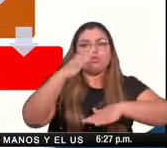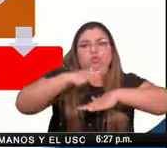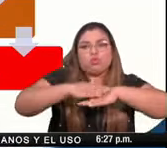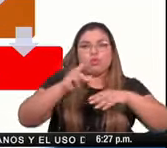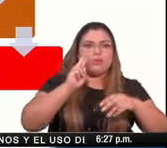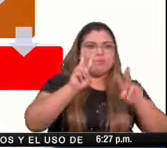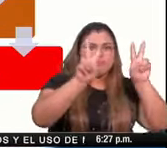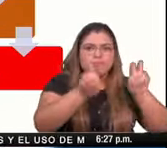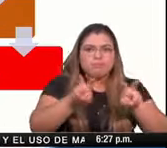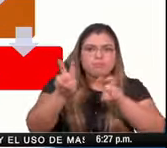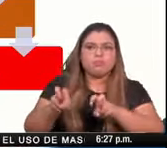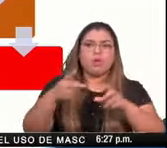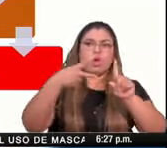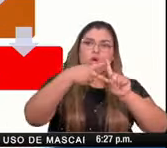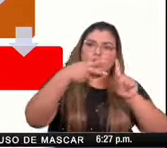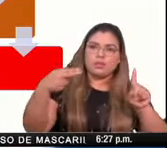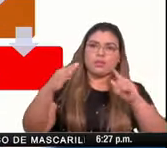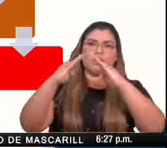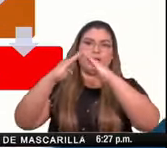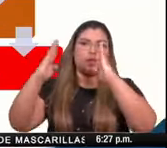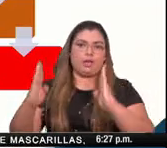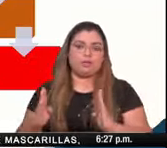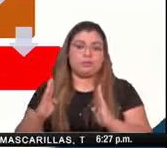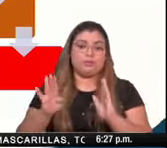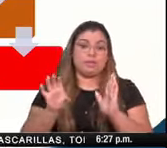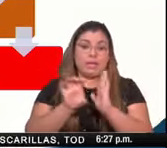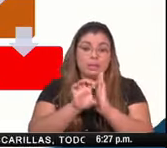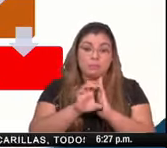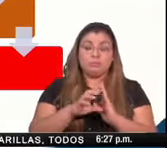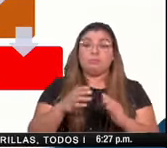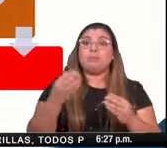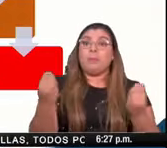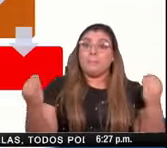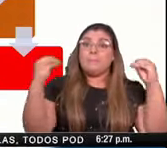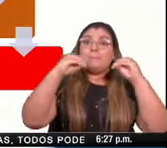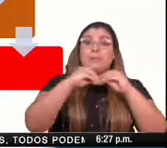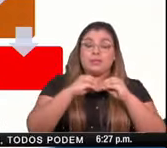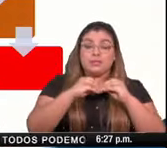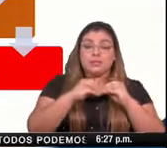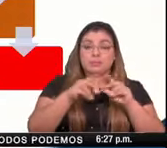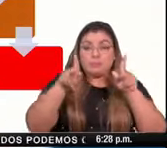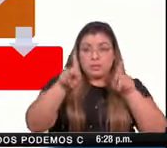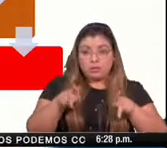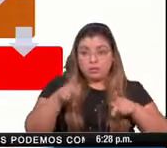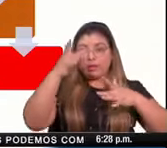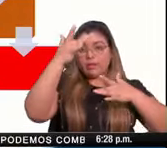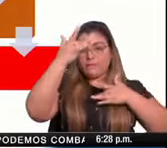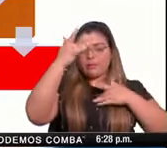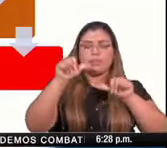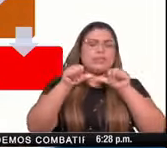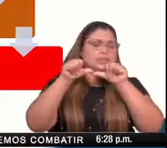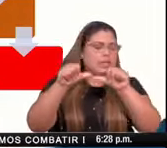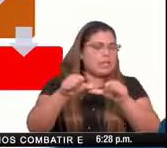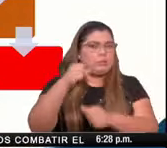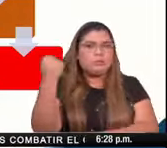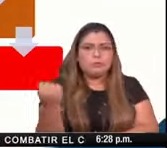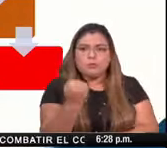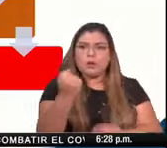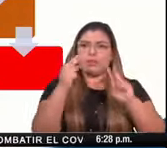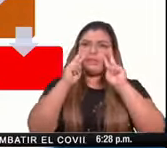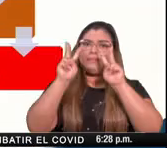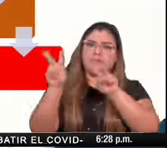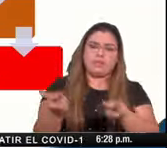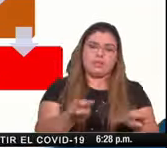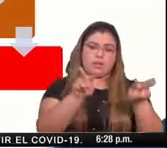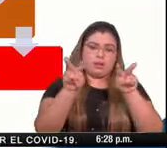en albergues y hoteles y ante el desborde de tres indicadores intensificamos esa vigilancia ante